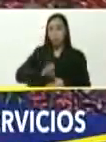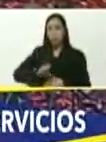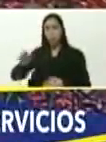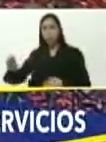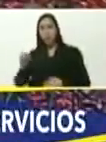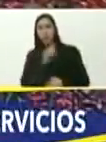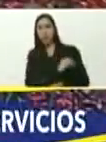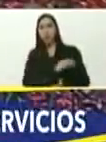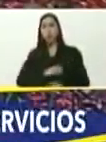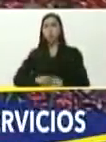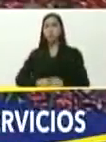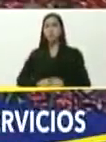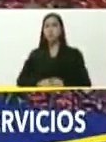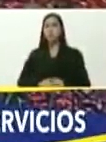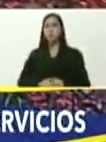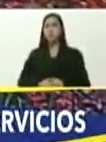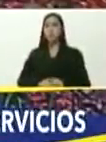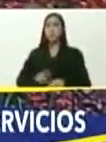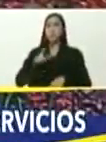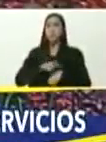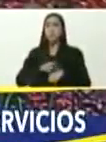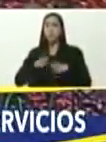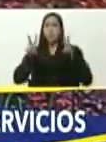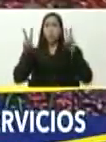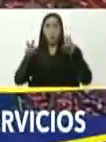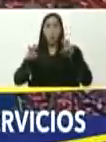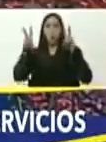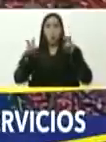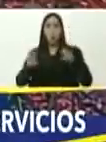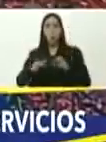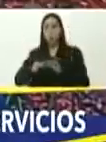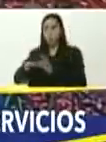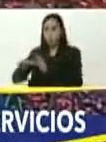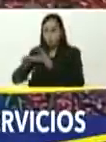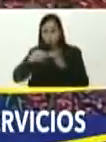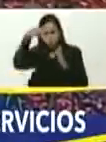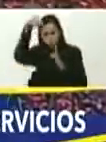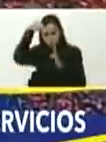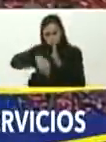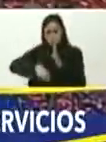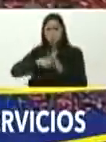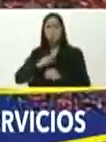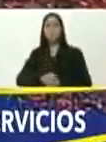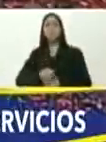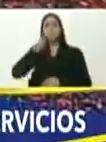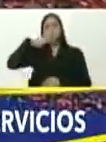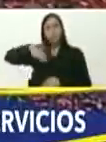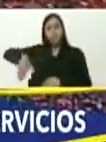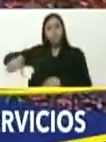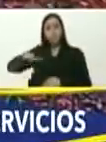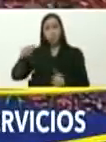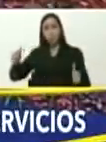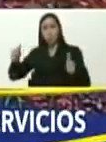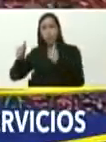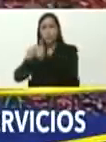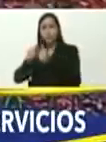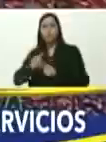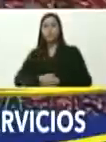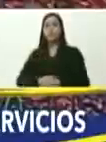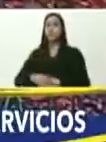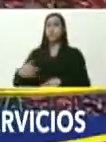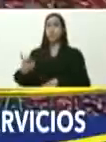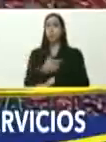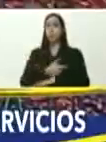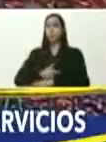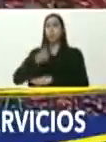oeste, viene una nueva etapa, de unión profunda, con el poder popular, de gobernar,